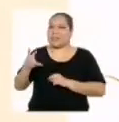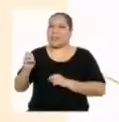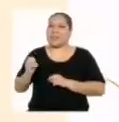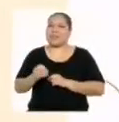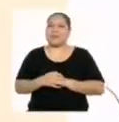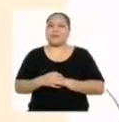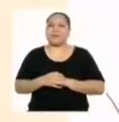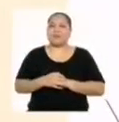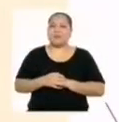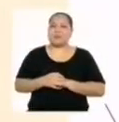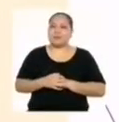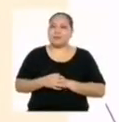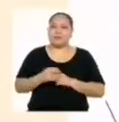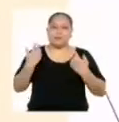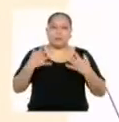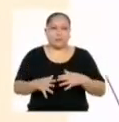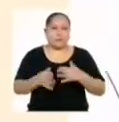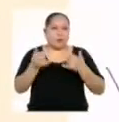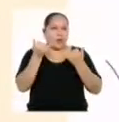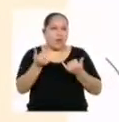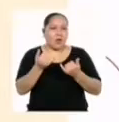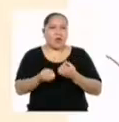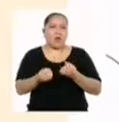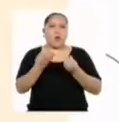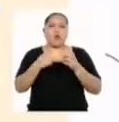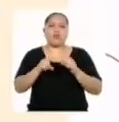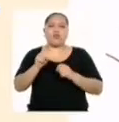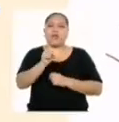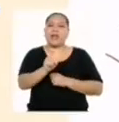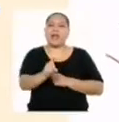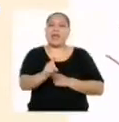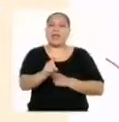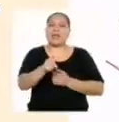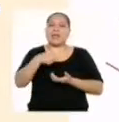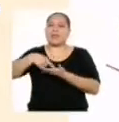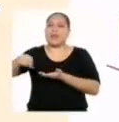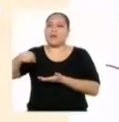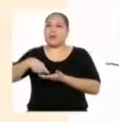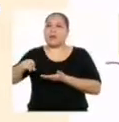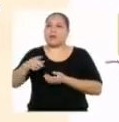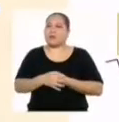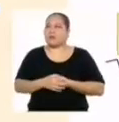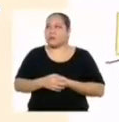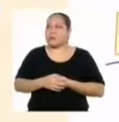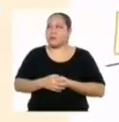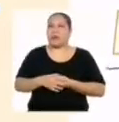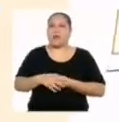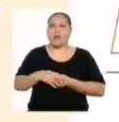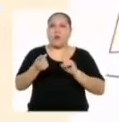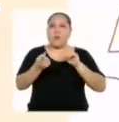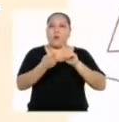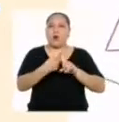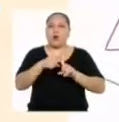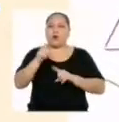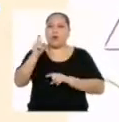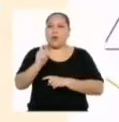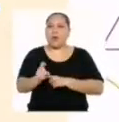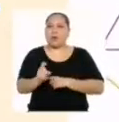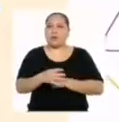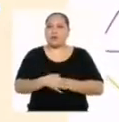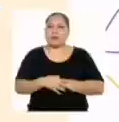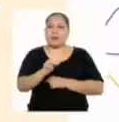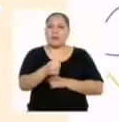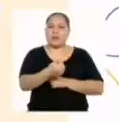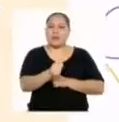Ahora, ¿Cuál sería el ingreso por X envíos a domicilio? Ciertamente, Por X envíos, El